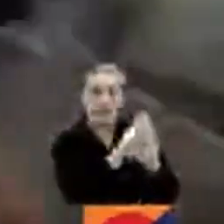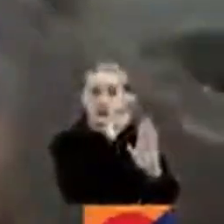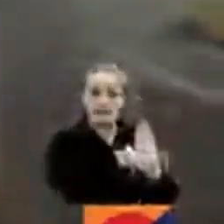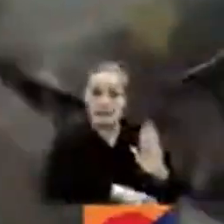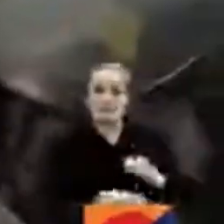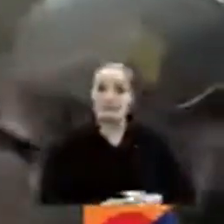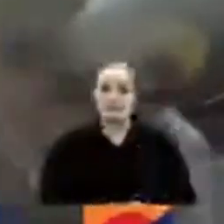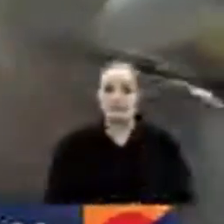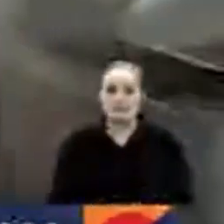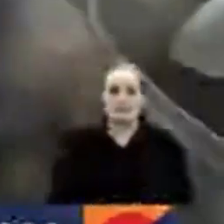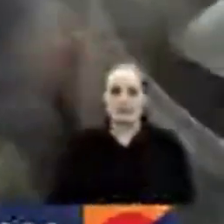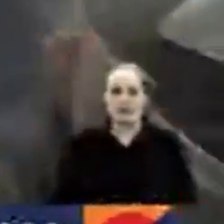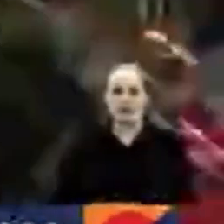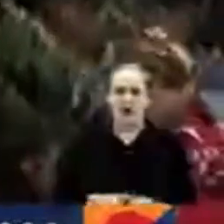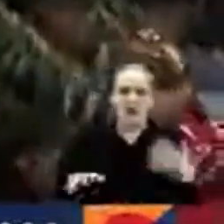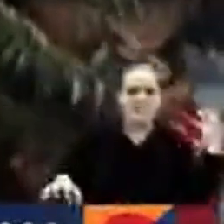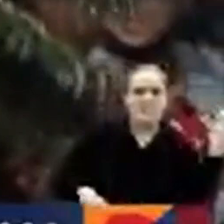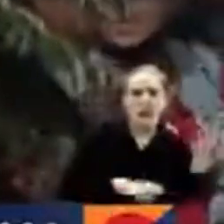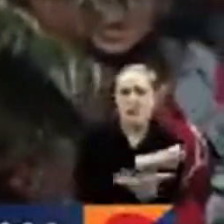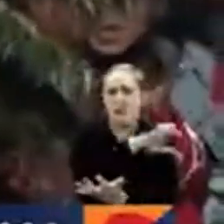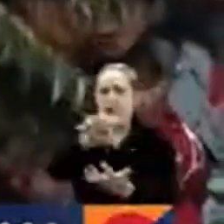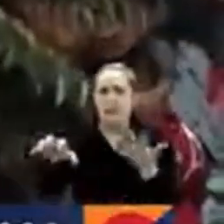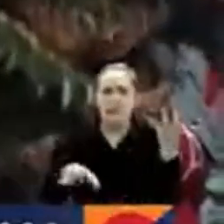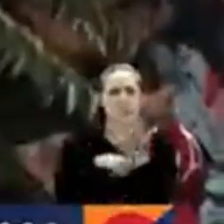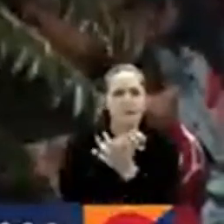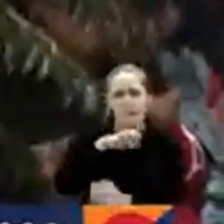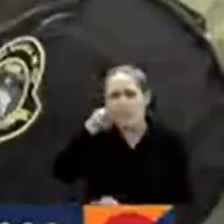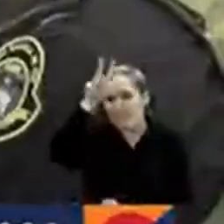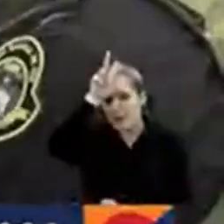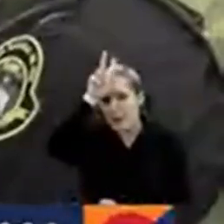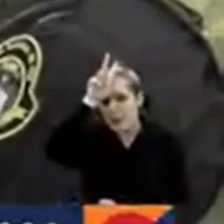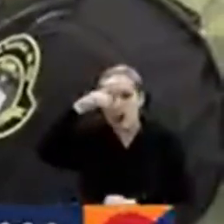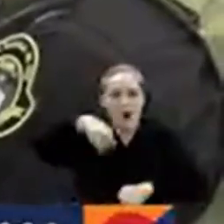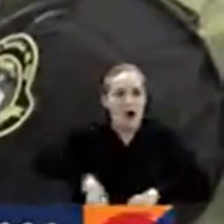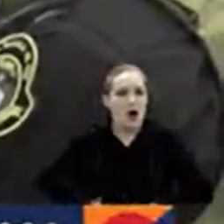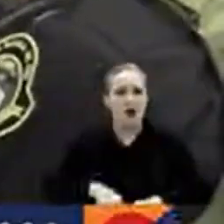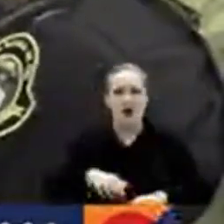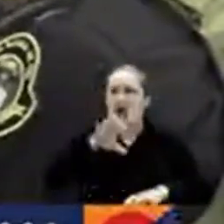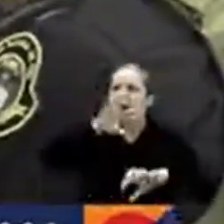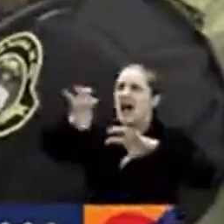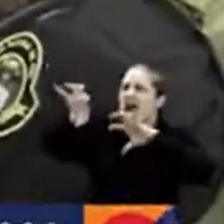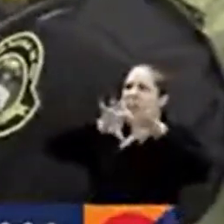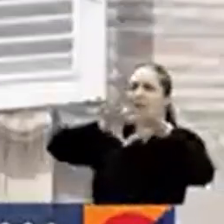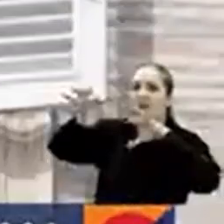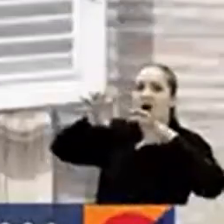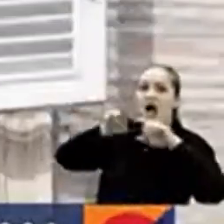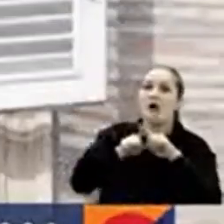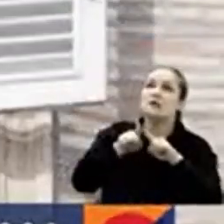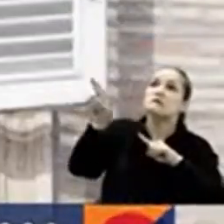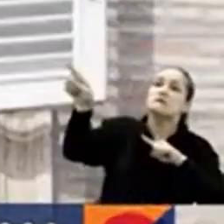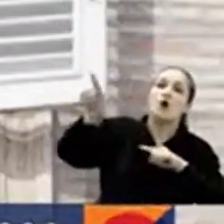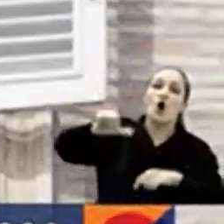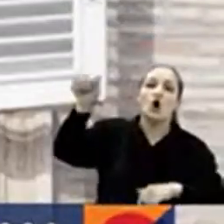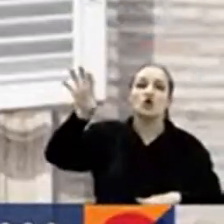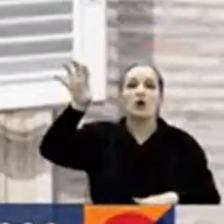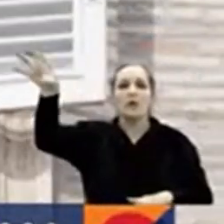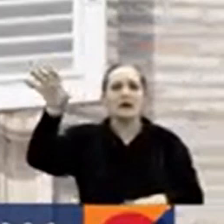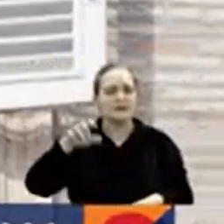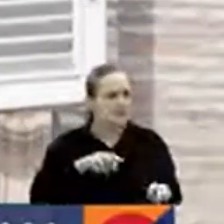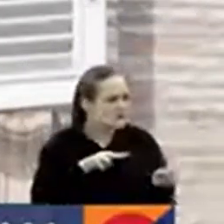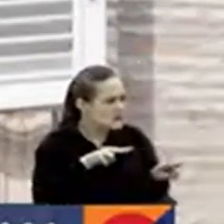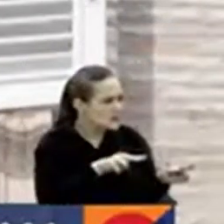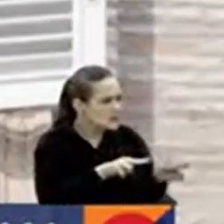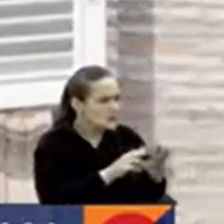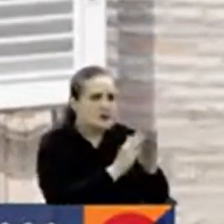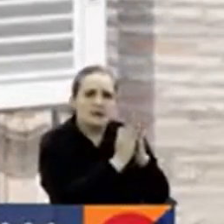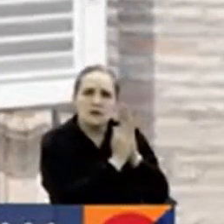El estado de cosas al interior del Perú alcanza a ser escuchado miles de kilómetros fuera de él. Los invito a